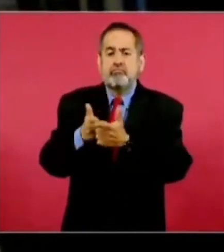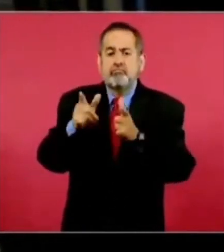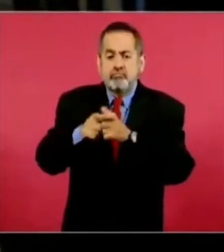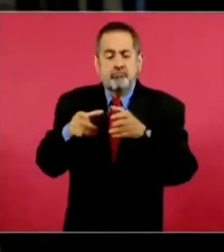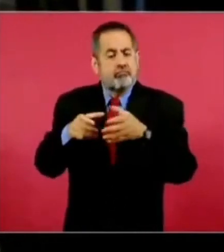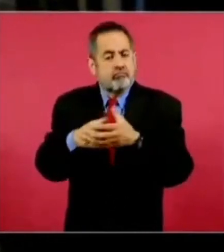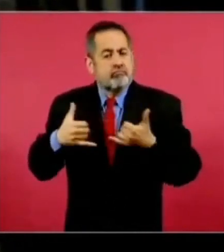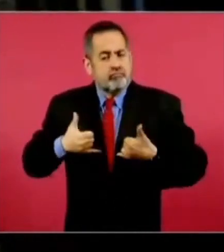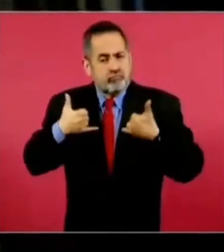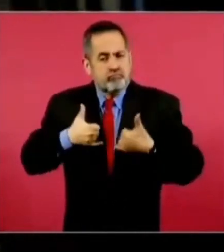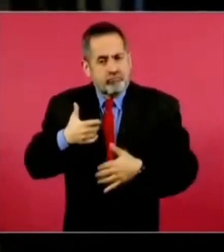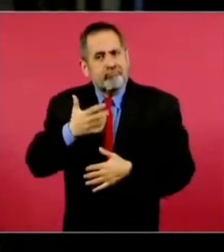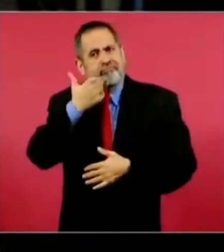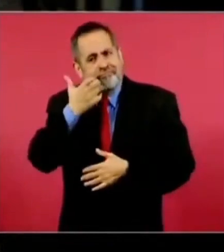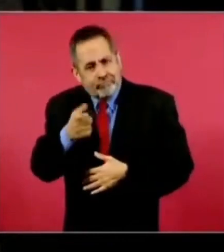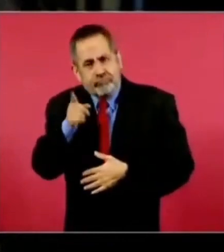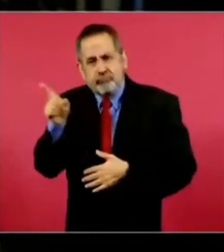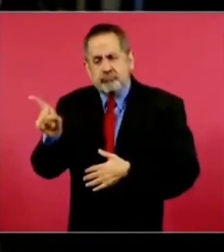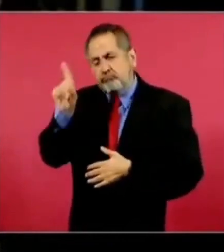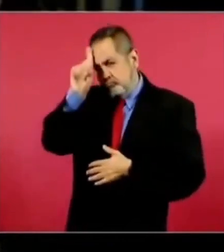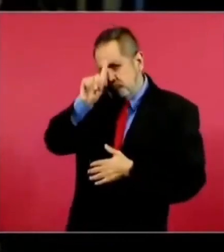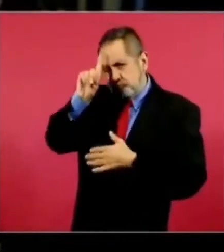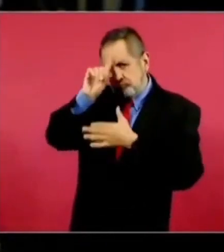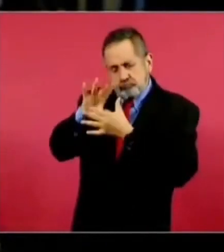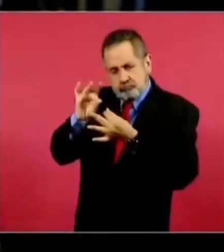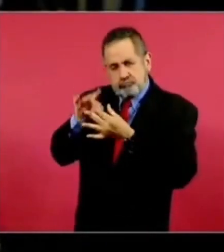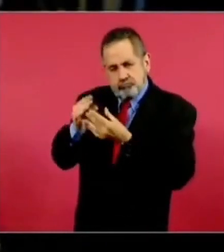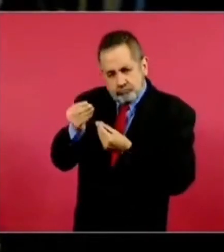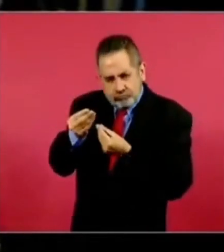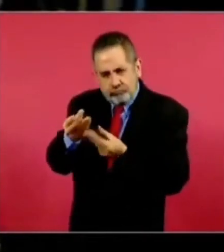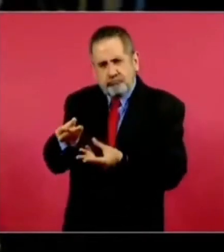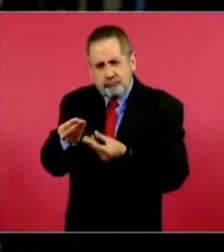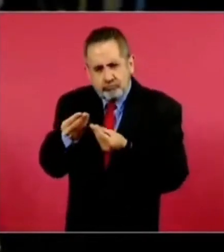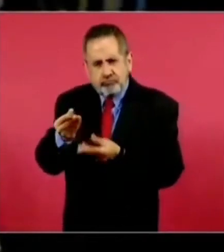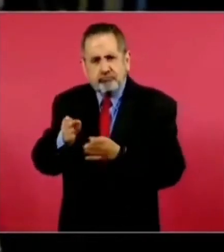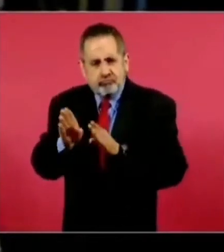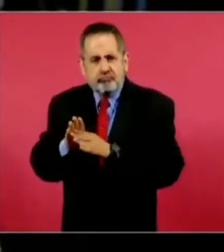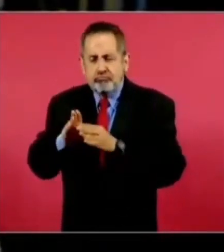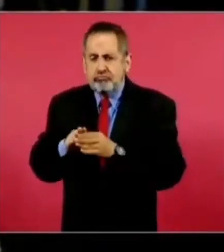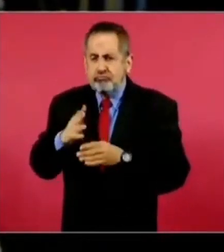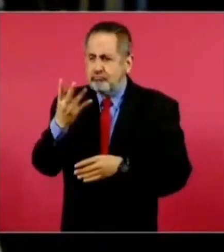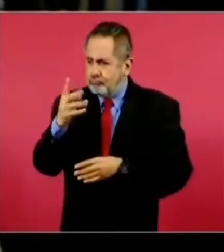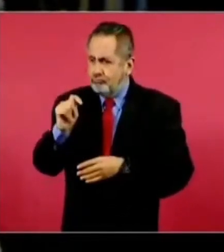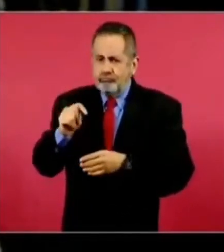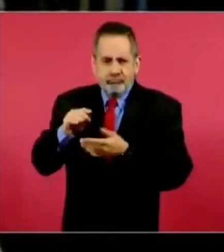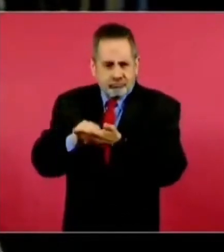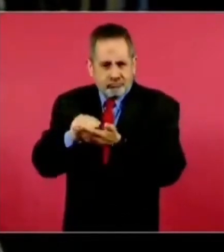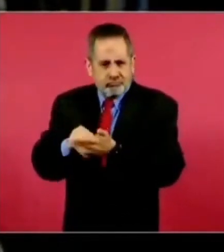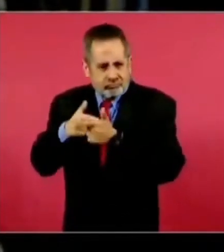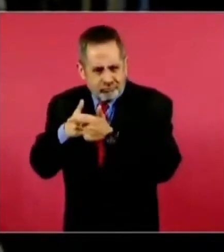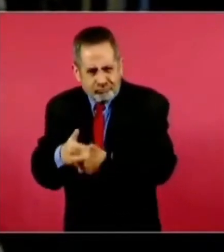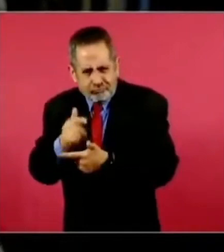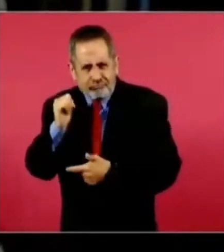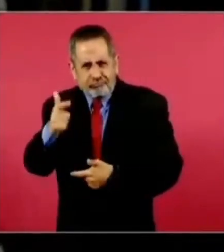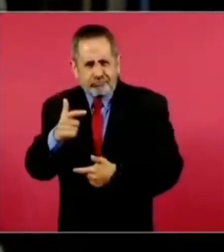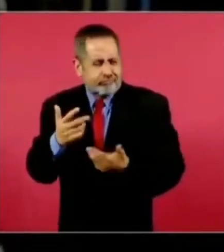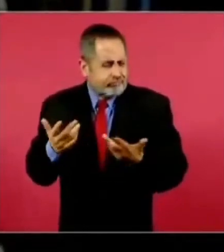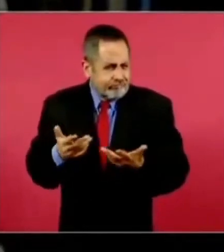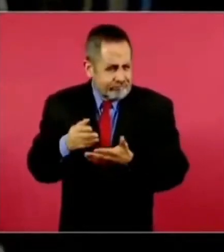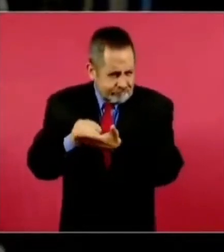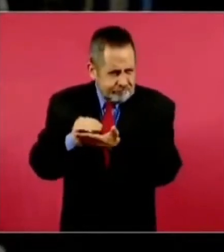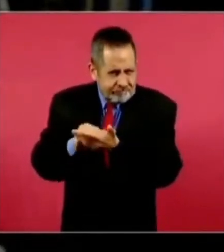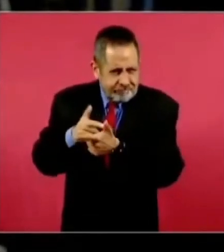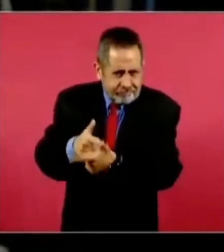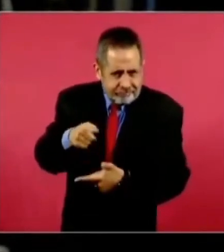seguramente les gustaría que usted compartiera por sus experiencias sobre cómo continuar con la Cuarta Transformación. Aquí la pregunta es,